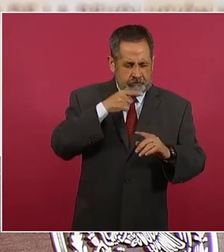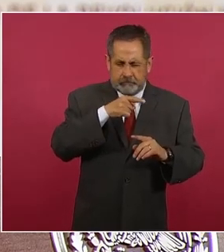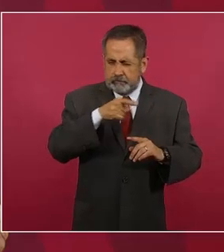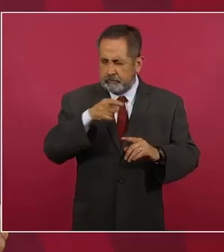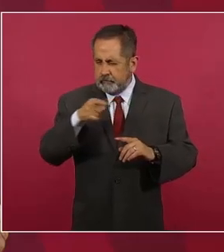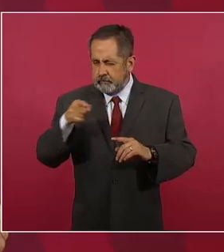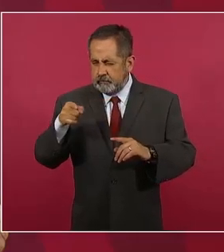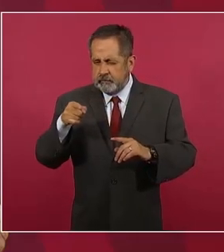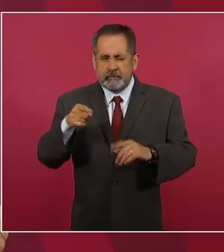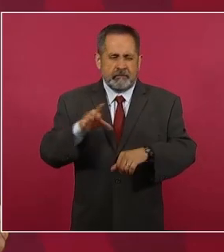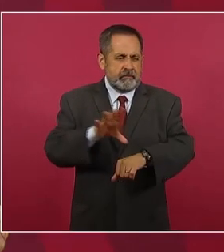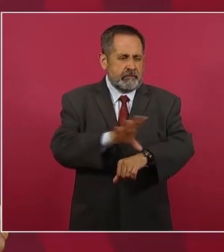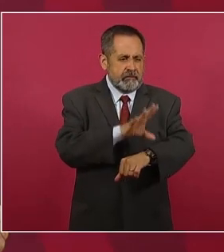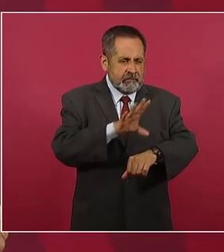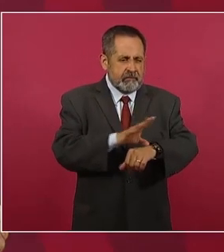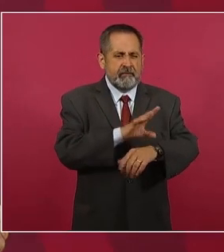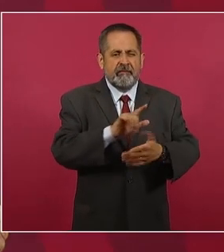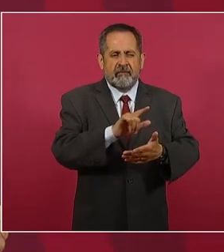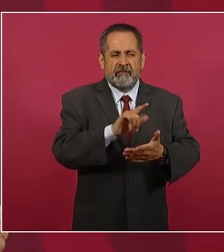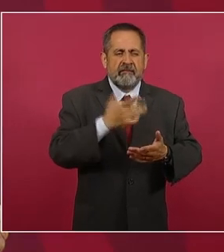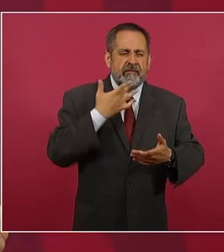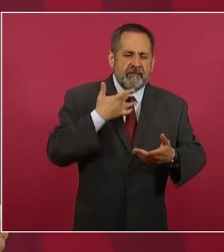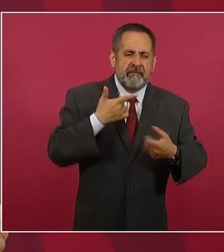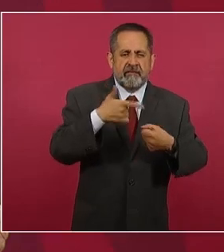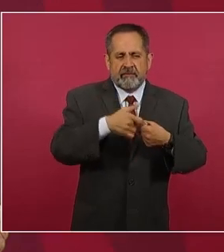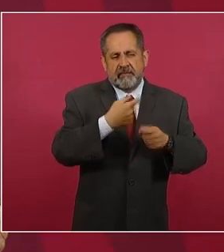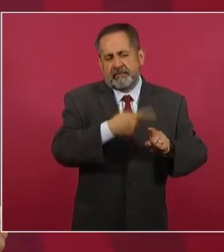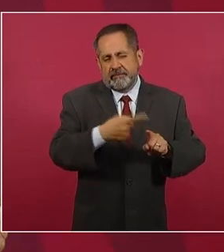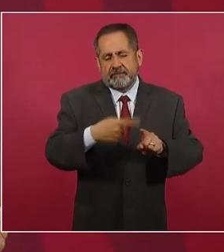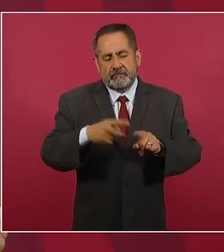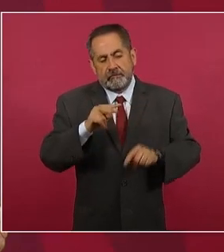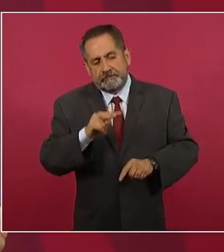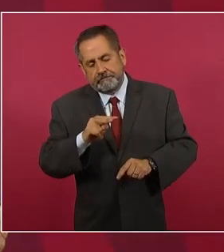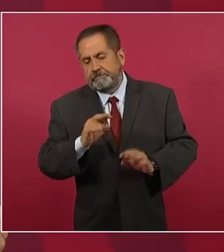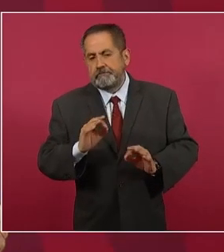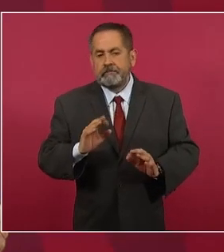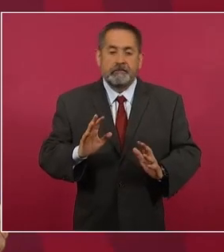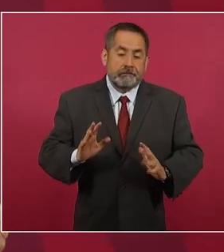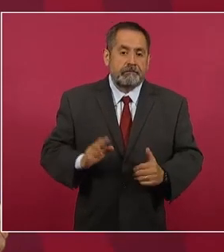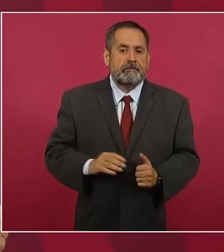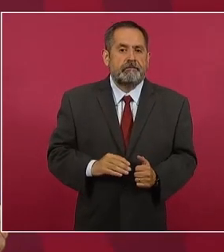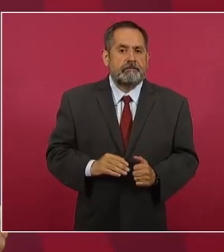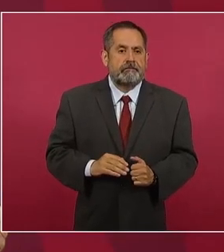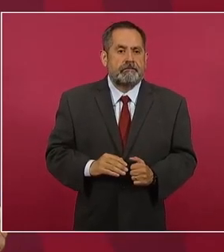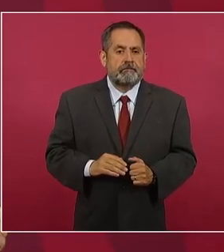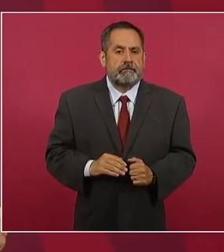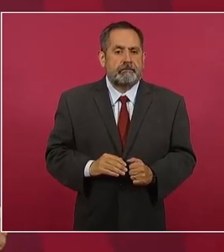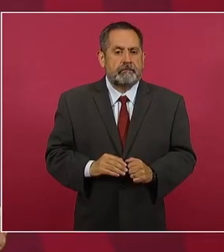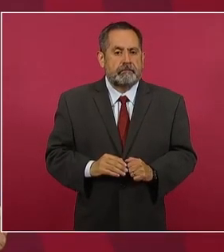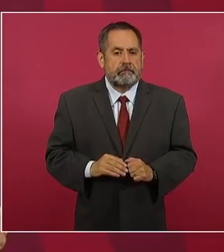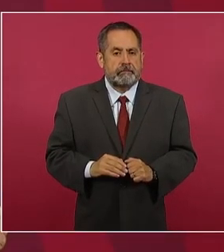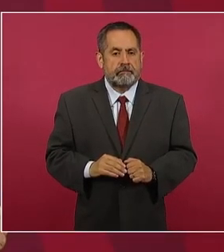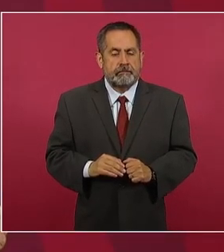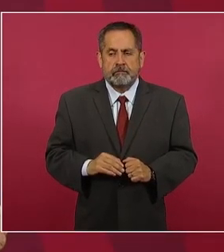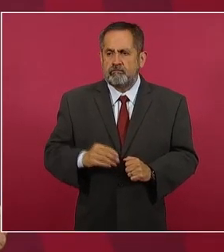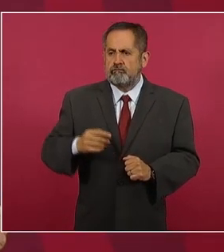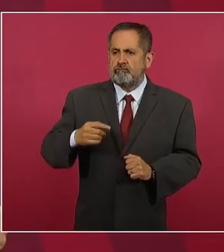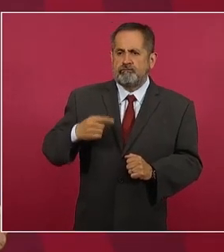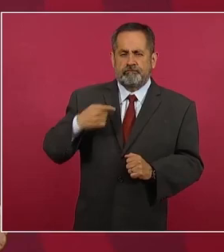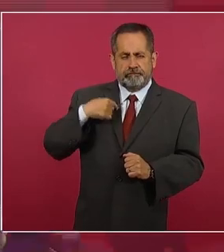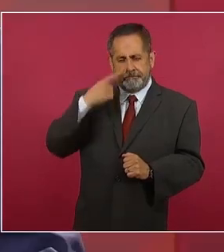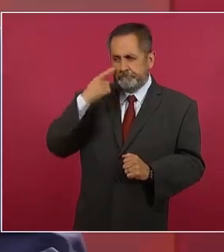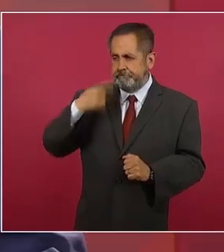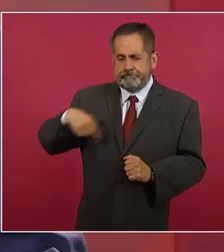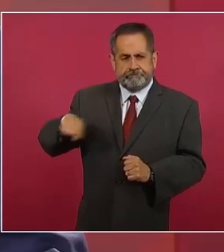energético. Nosotros tenemos en el mes de marzo